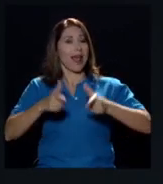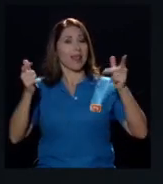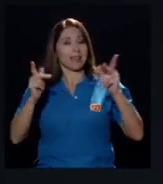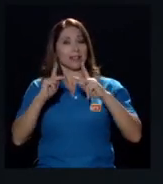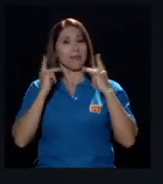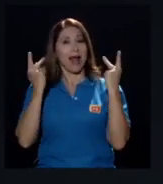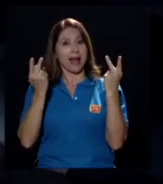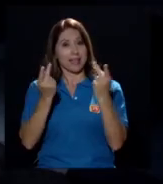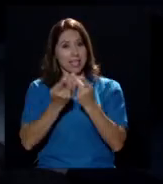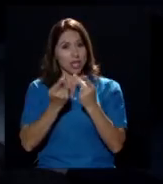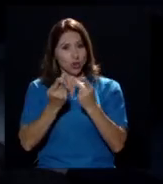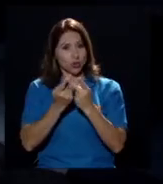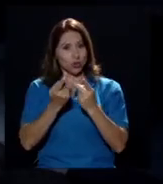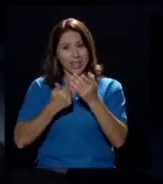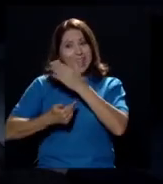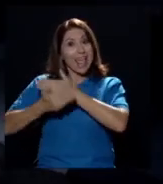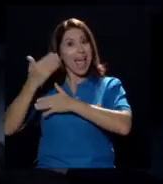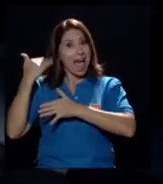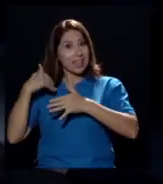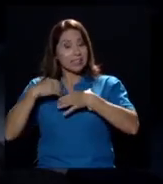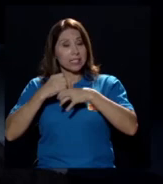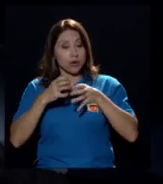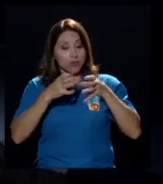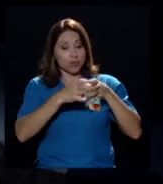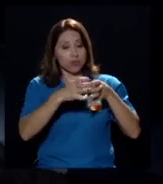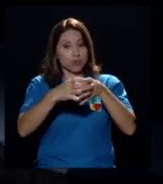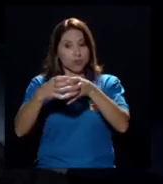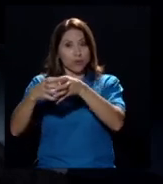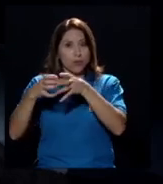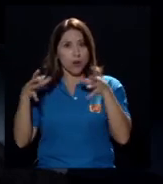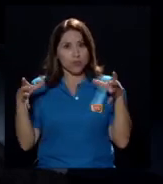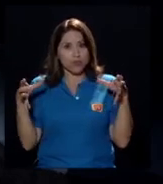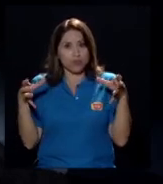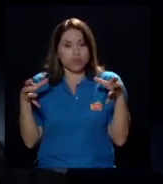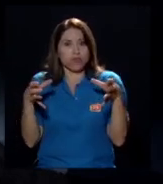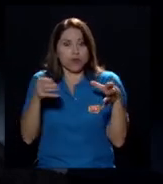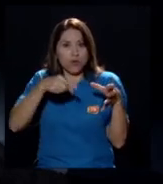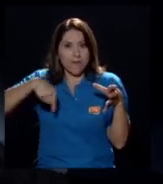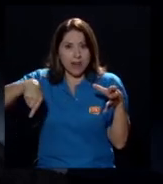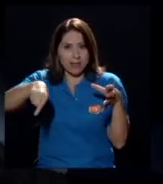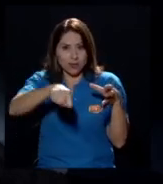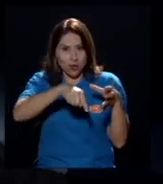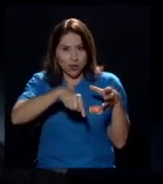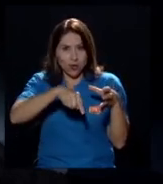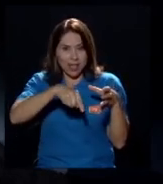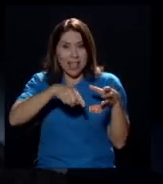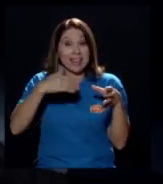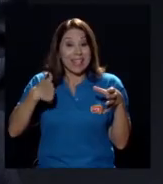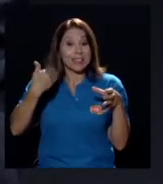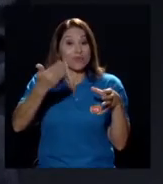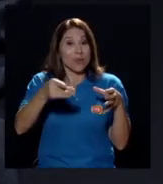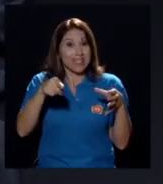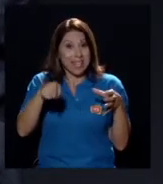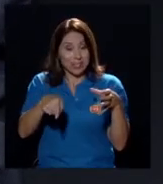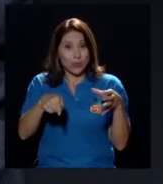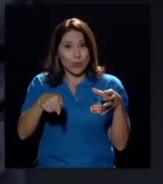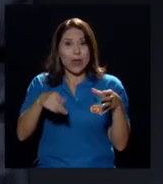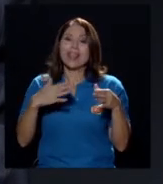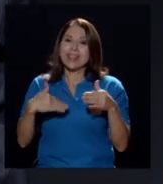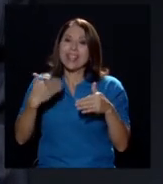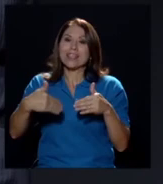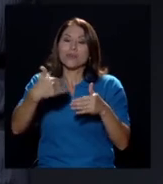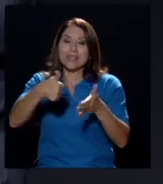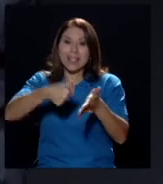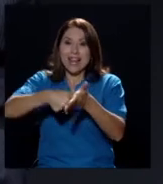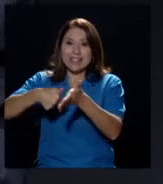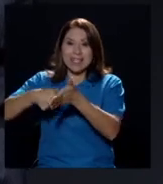formaron antes una gran coalición, ellos decidieron inmediatamente después de las elecciones, que